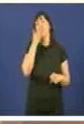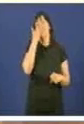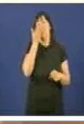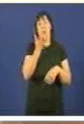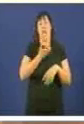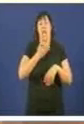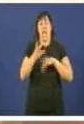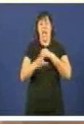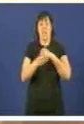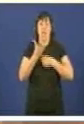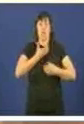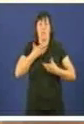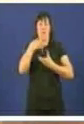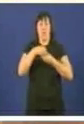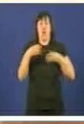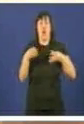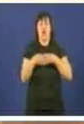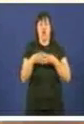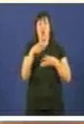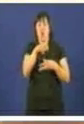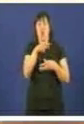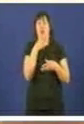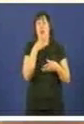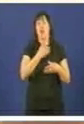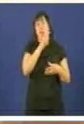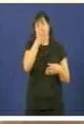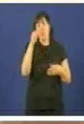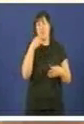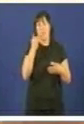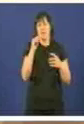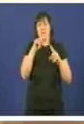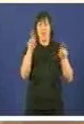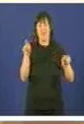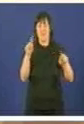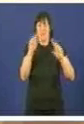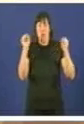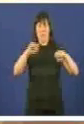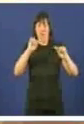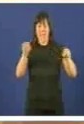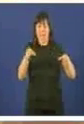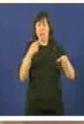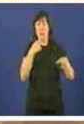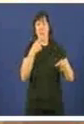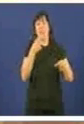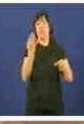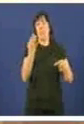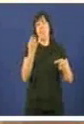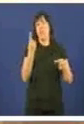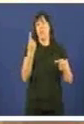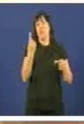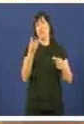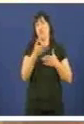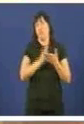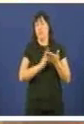concellos co consorcio. Os convenios din, efectivamente, nunha cláusula que os concellos teñen que soportar un tercio do gasto de mantemento.